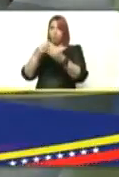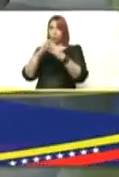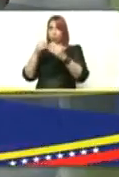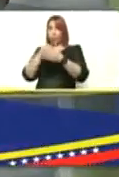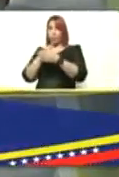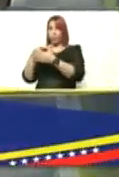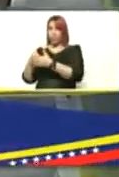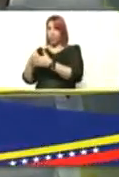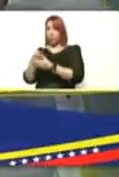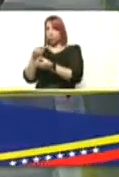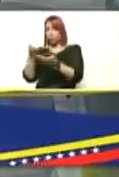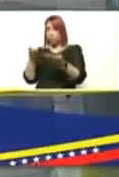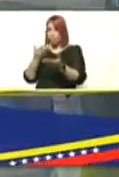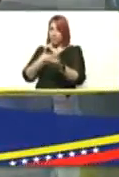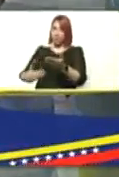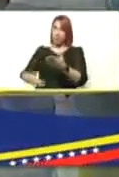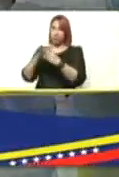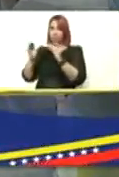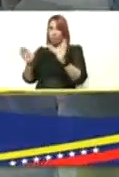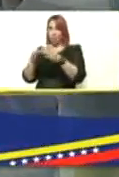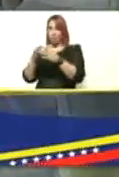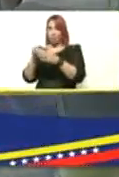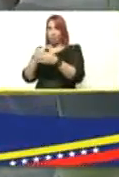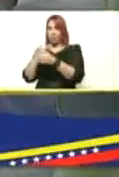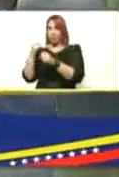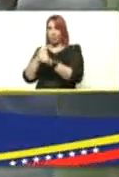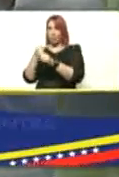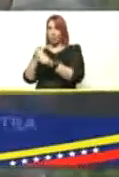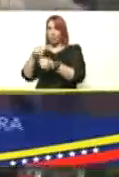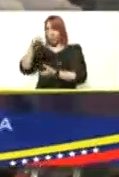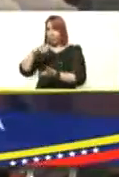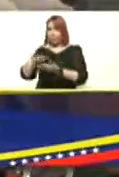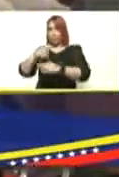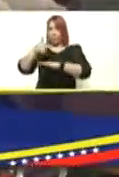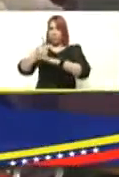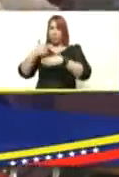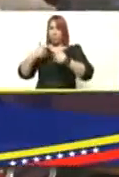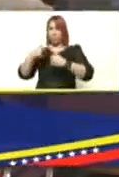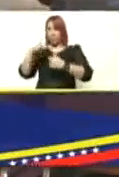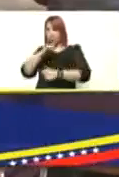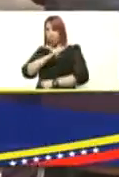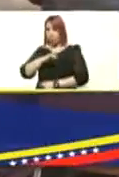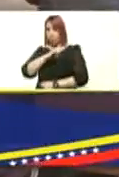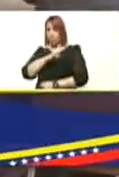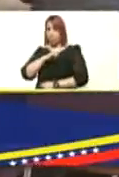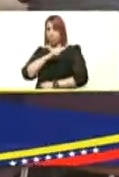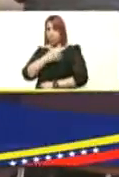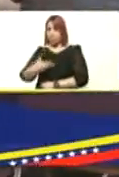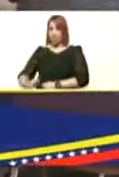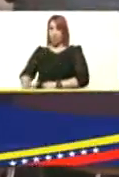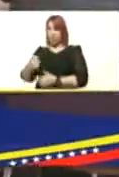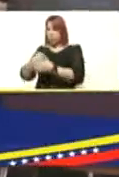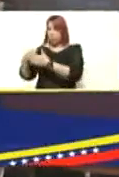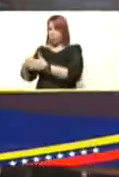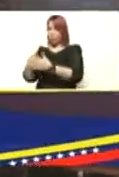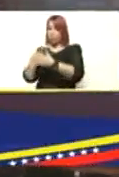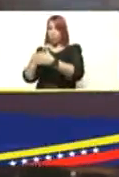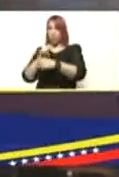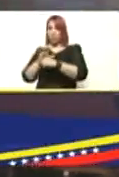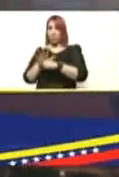presidente a todo su equipo de trabajo a todo lo que es el estado mayor de salud y el comité presidencial de la lucha contra el COVID-19